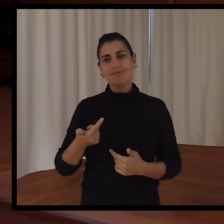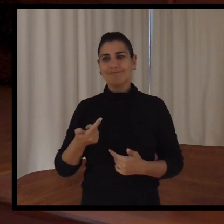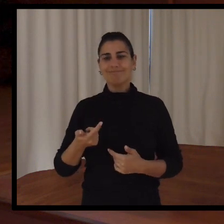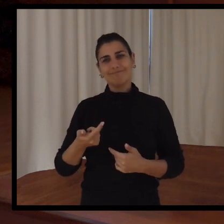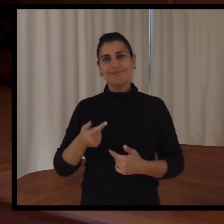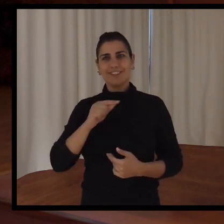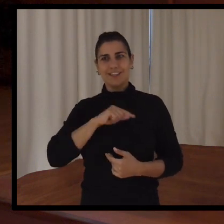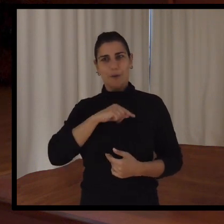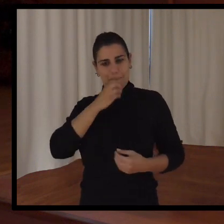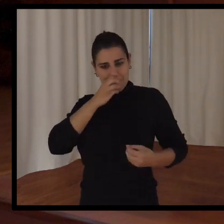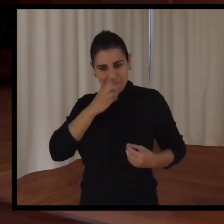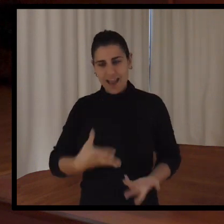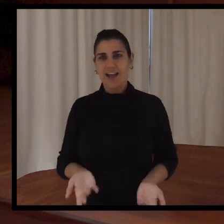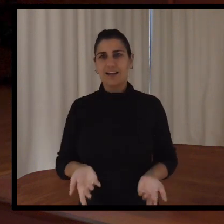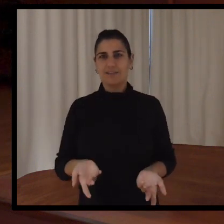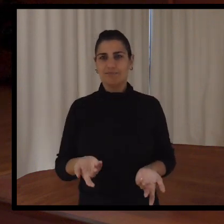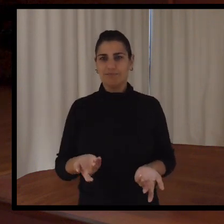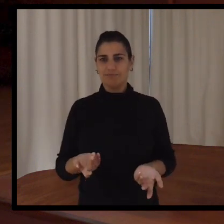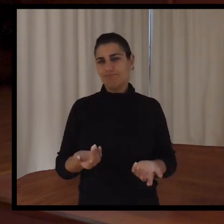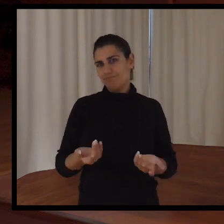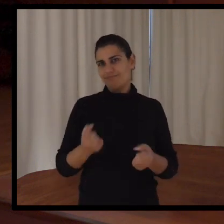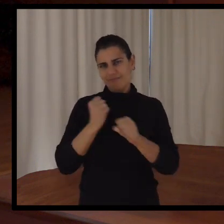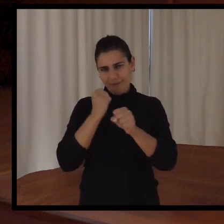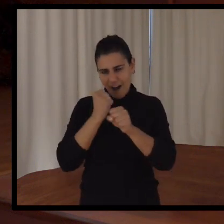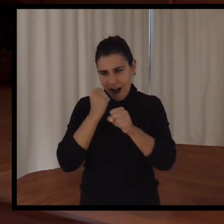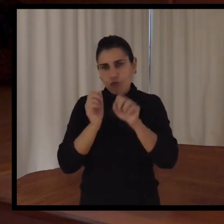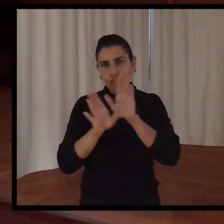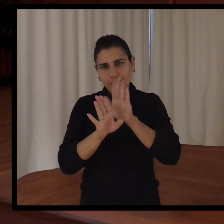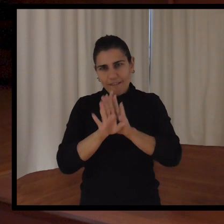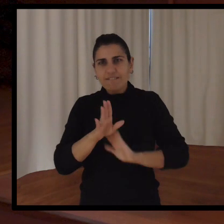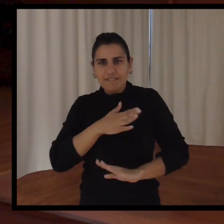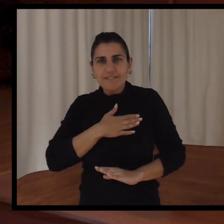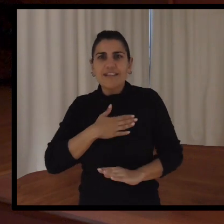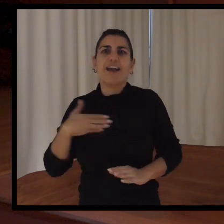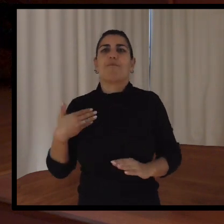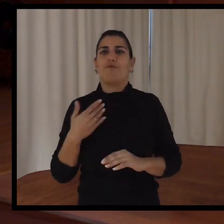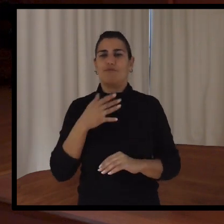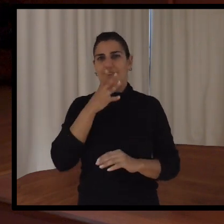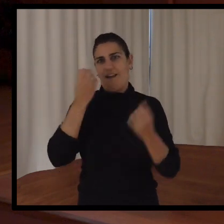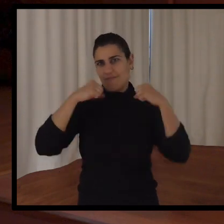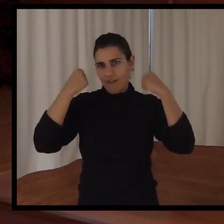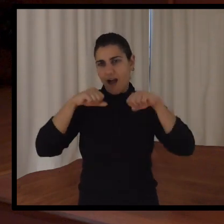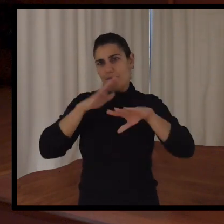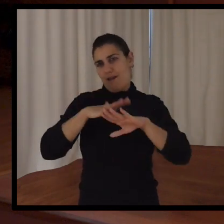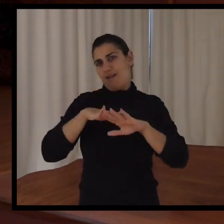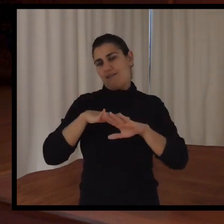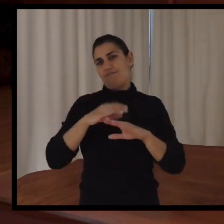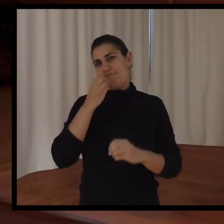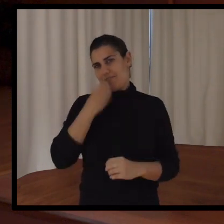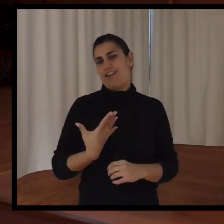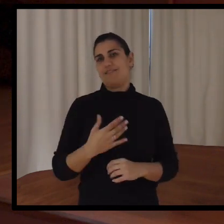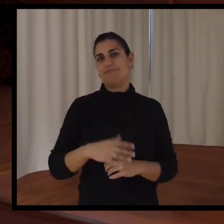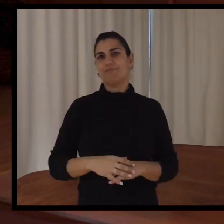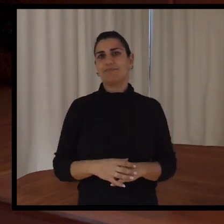sentir bien y con más fuerza de seguir trabajando con más ganas en todos los entrenamientos, para llegar bien, al